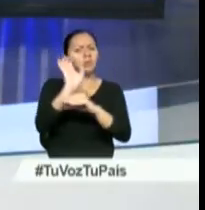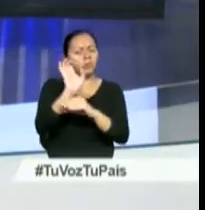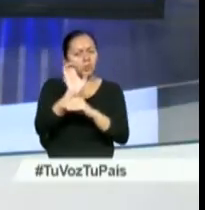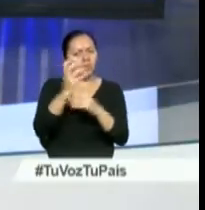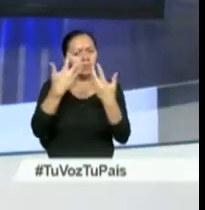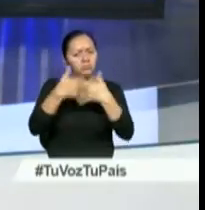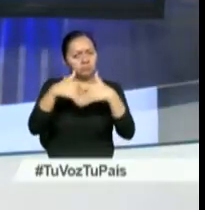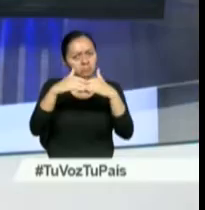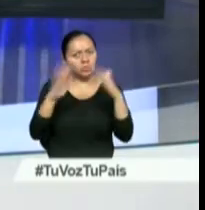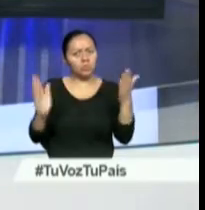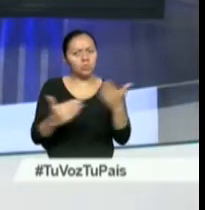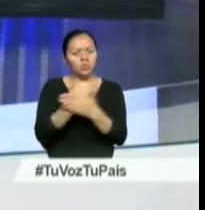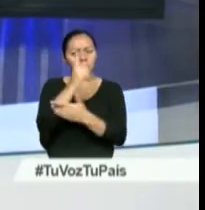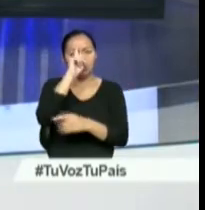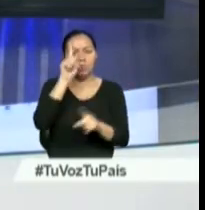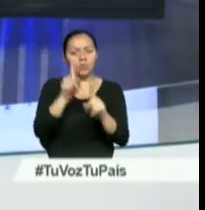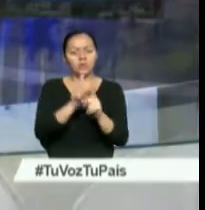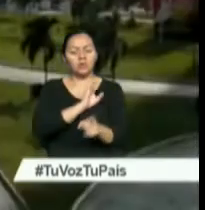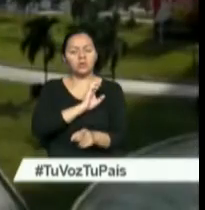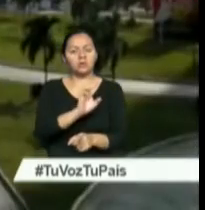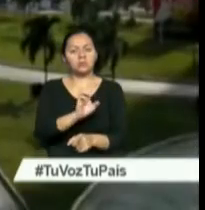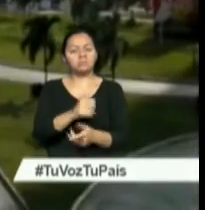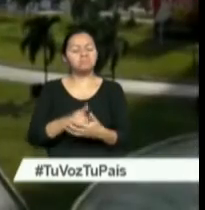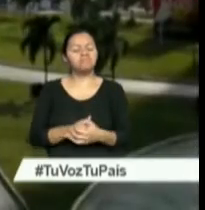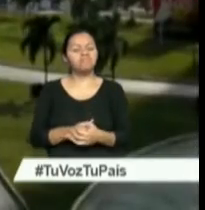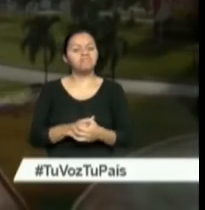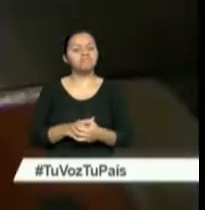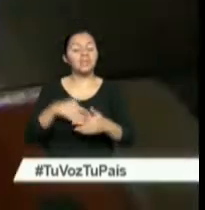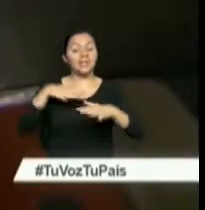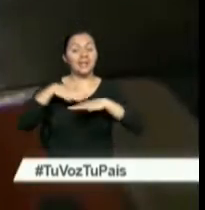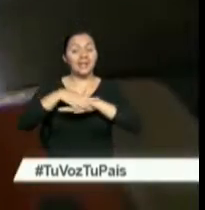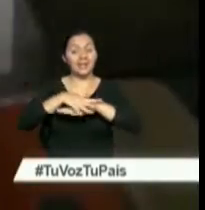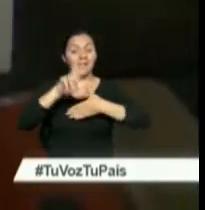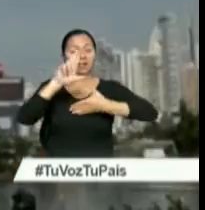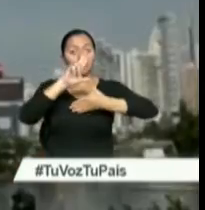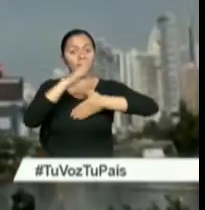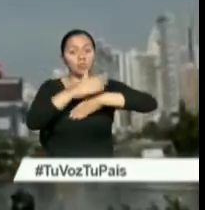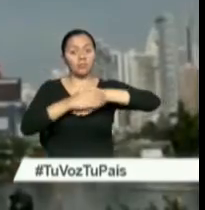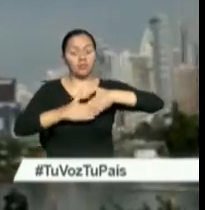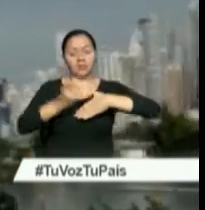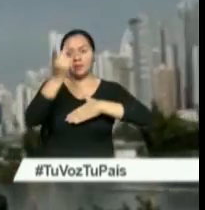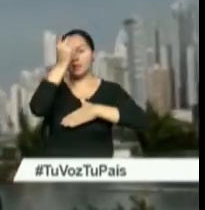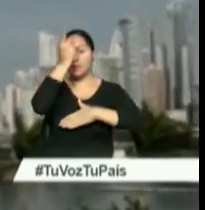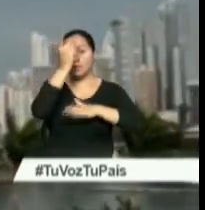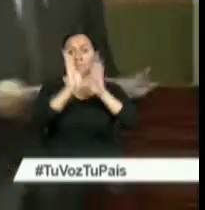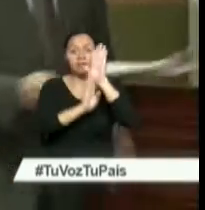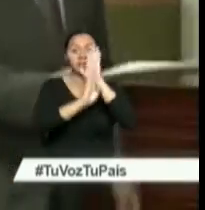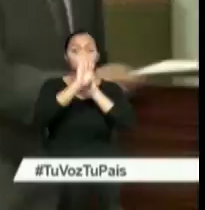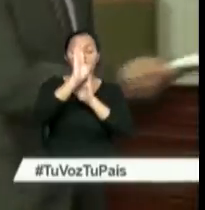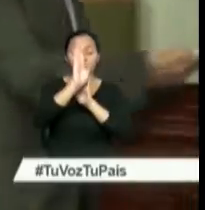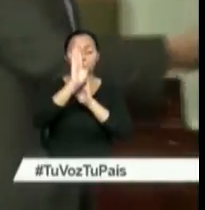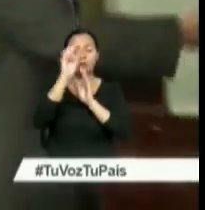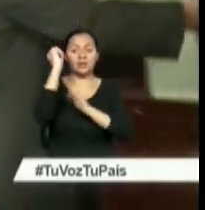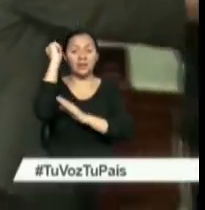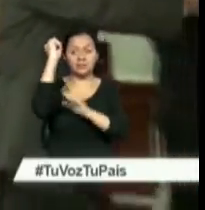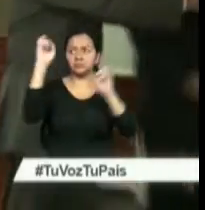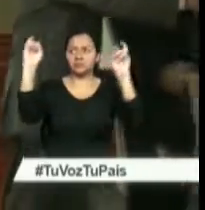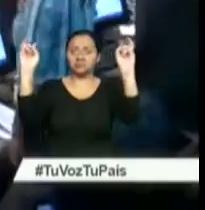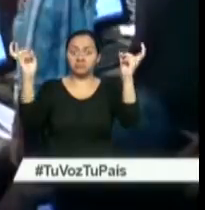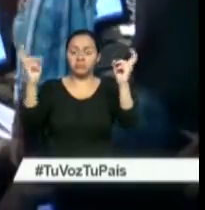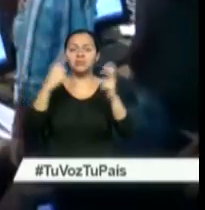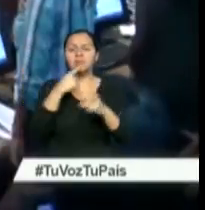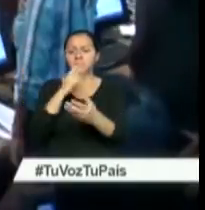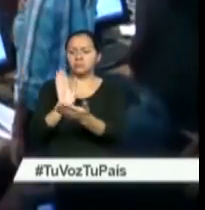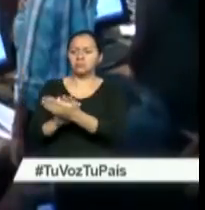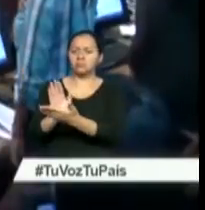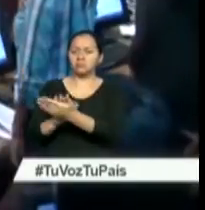impulsar un pacto ético. La Red Latinoamericana sobre Deuda, Desarrollo y Derechos destaca la iniciativa impulsada por